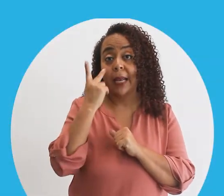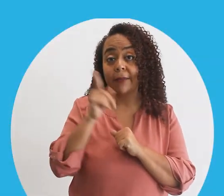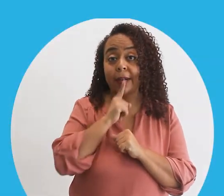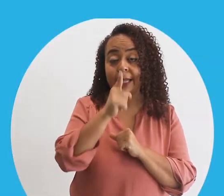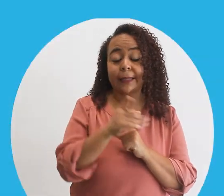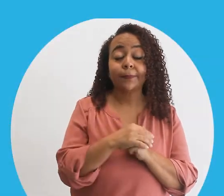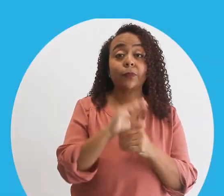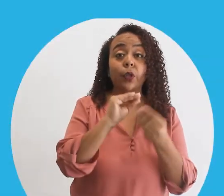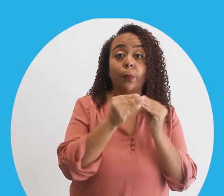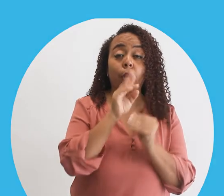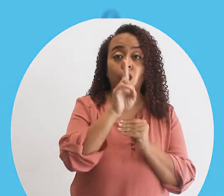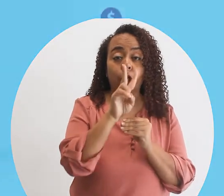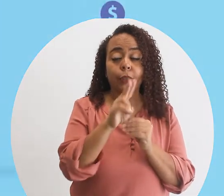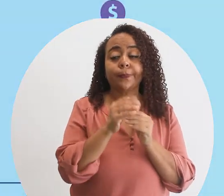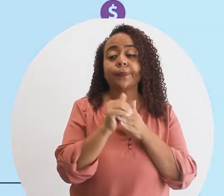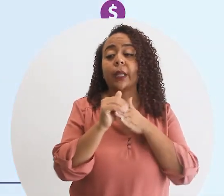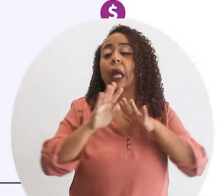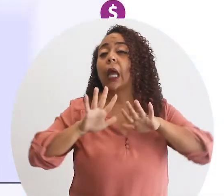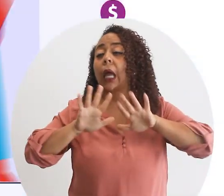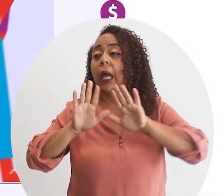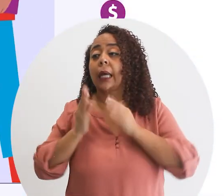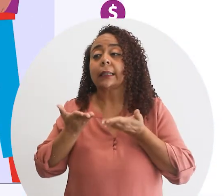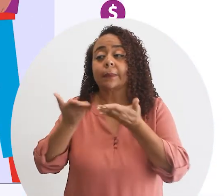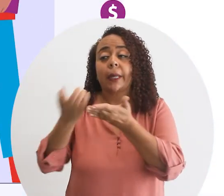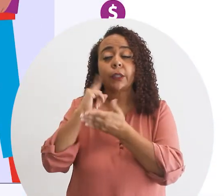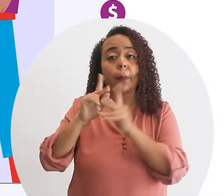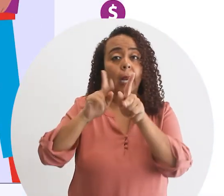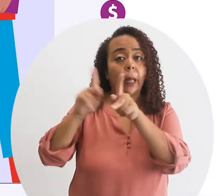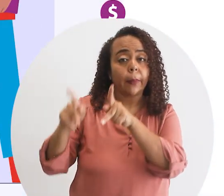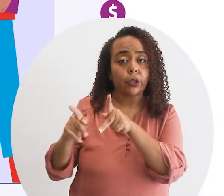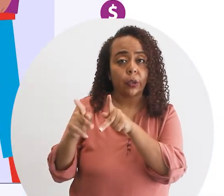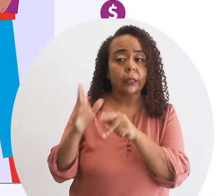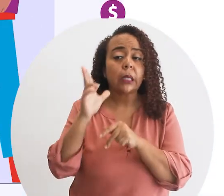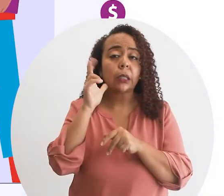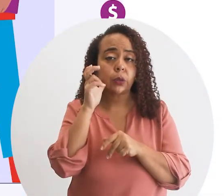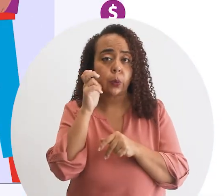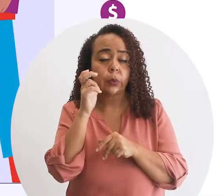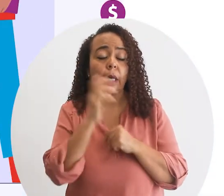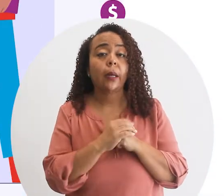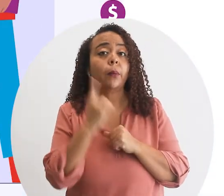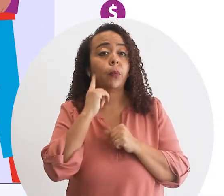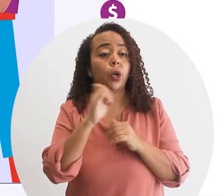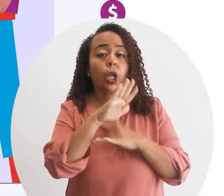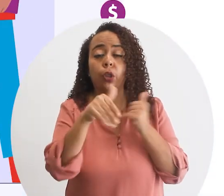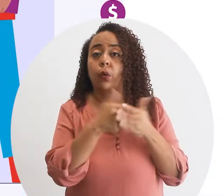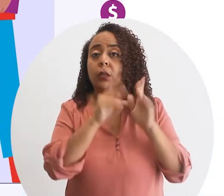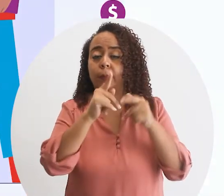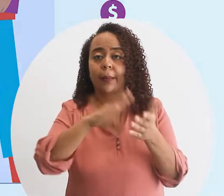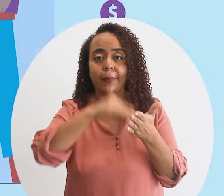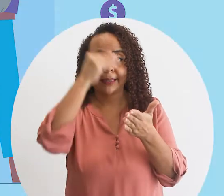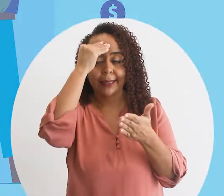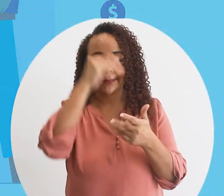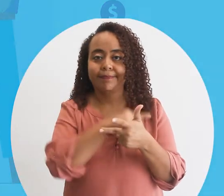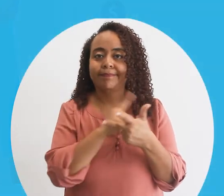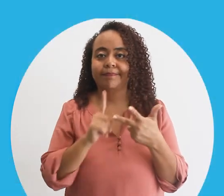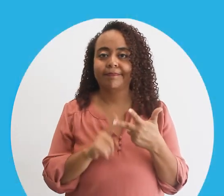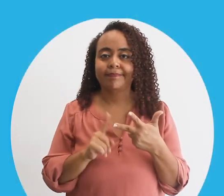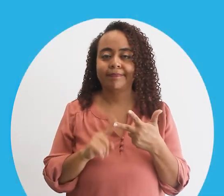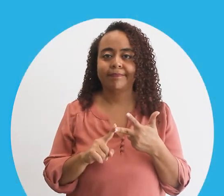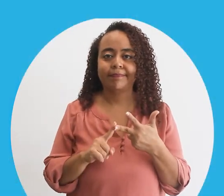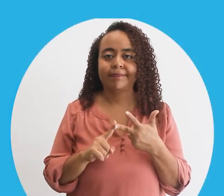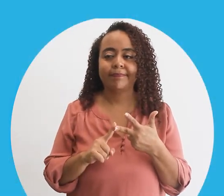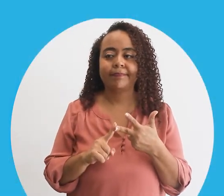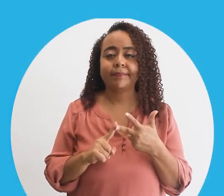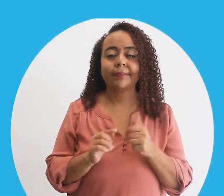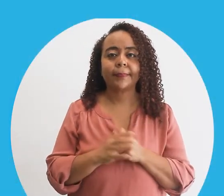le da espacio de opinión a cada persona la liderazgo sostenible sabe que debe escuchar a todas las personas porque de todas se puede aprender práctica